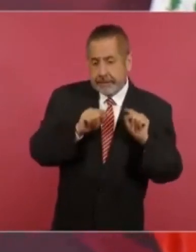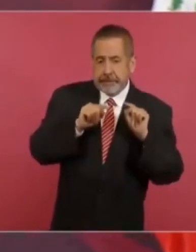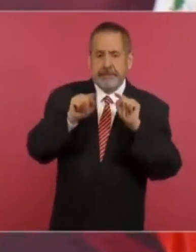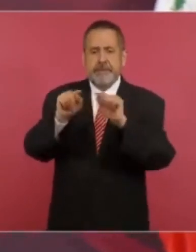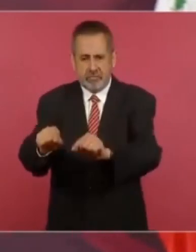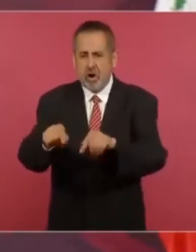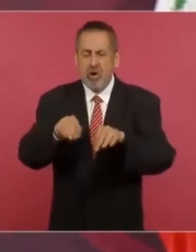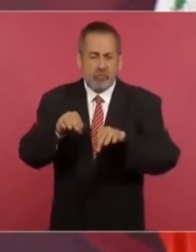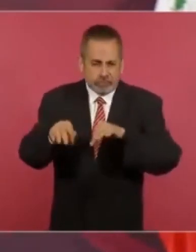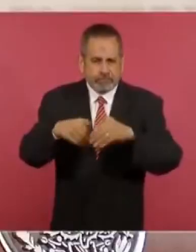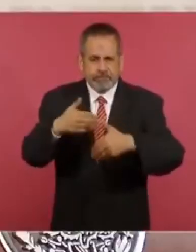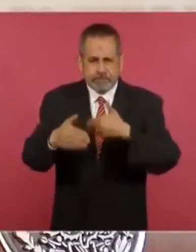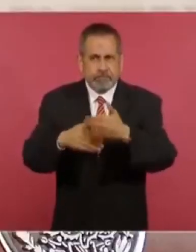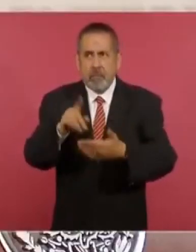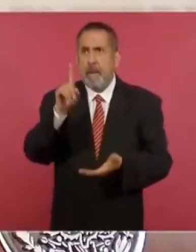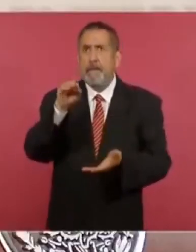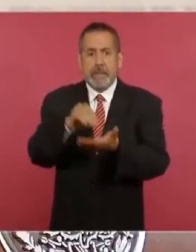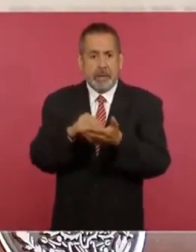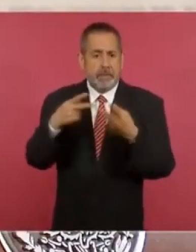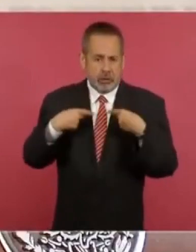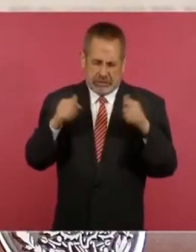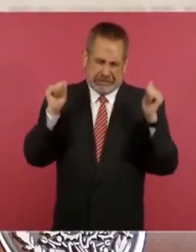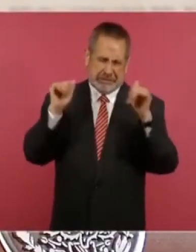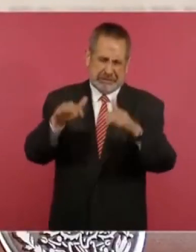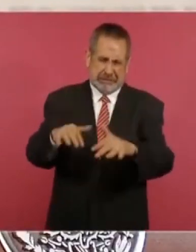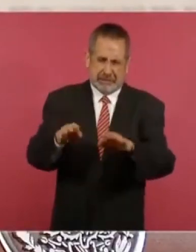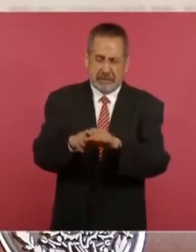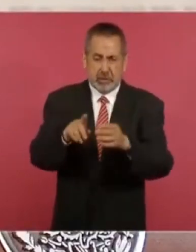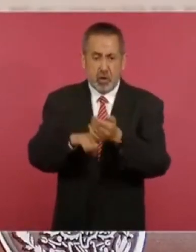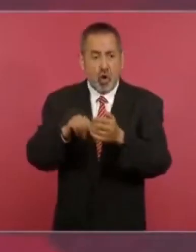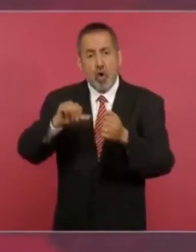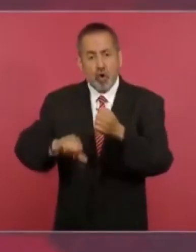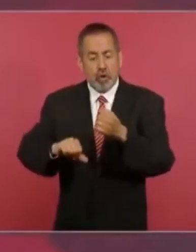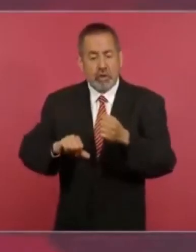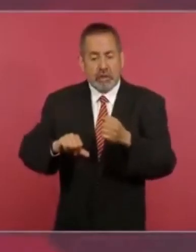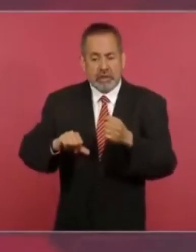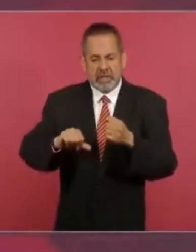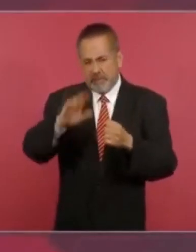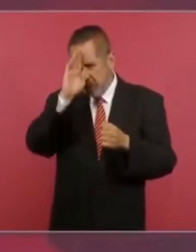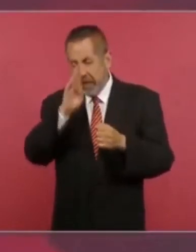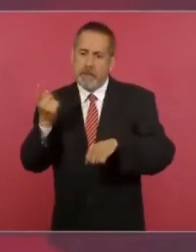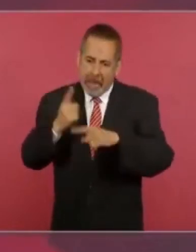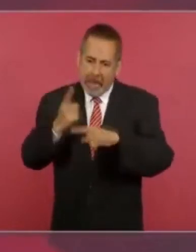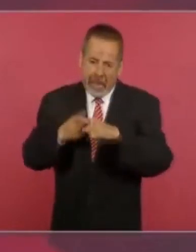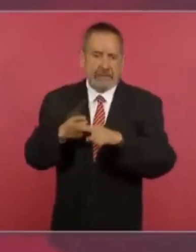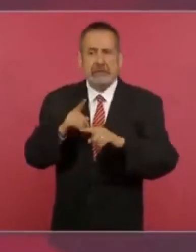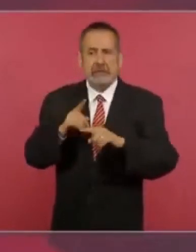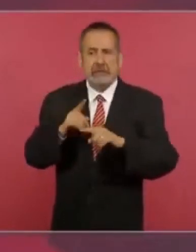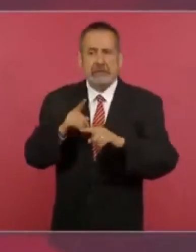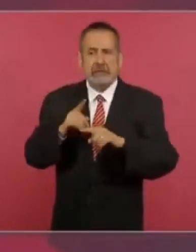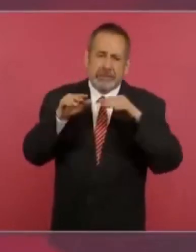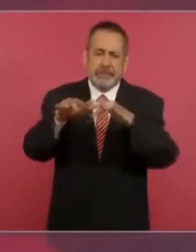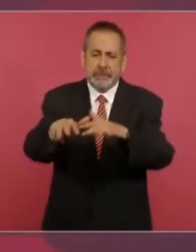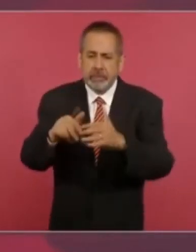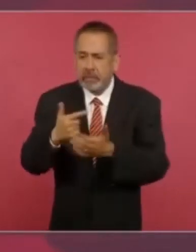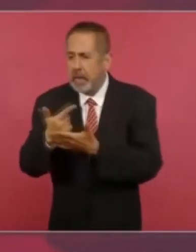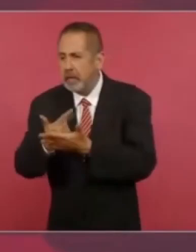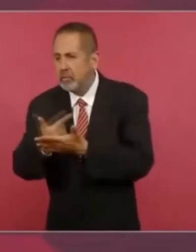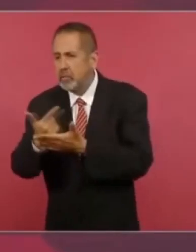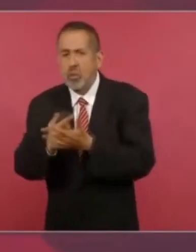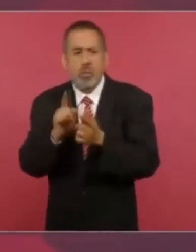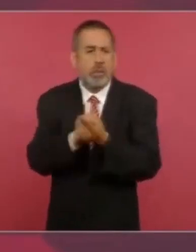estar hoy mismo mil, porque al mediodía salen 500 más, para hacer